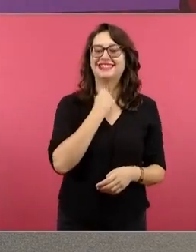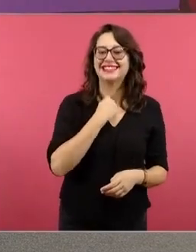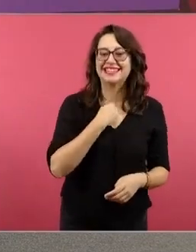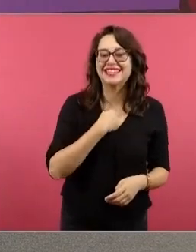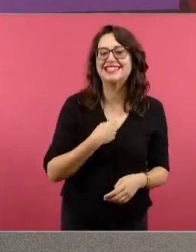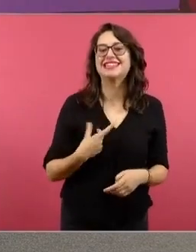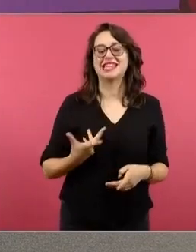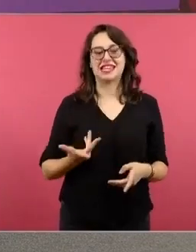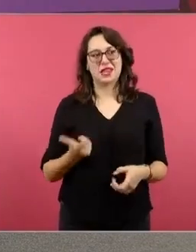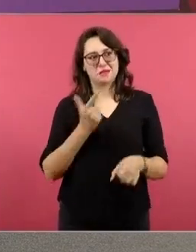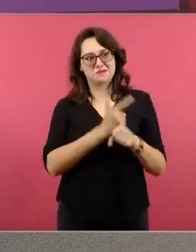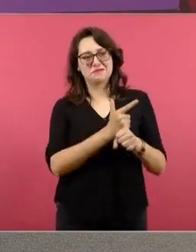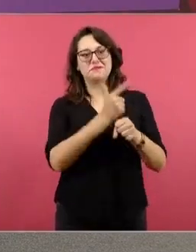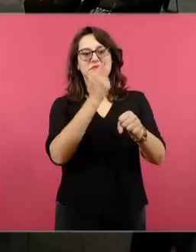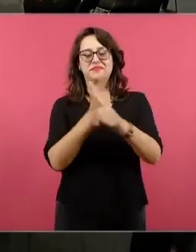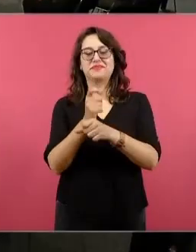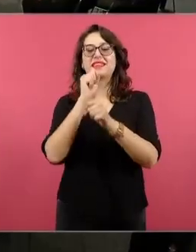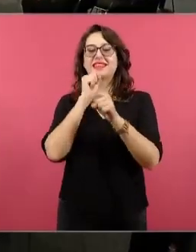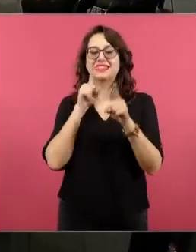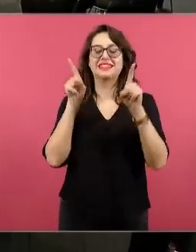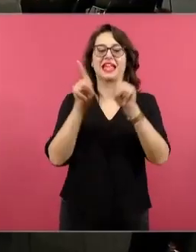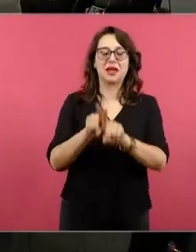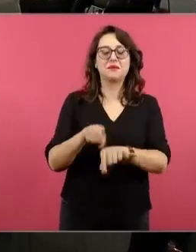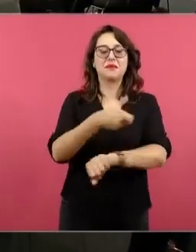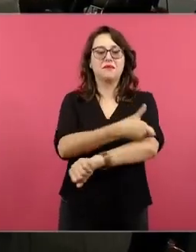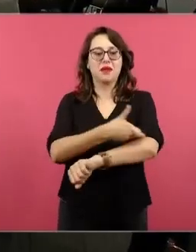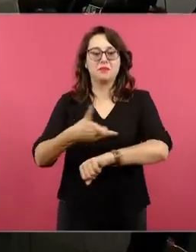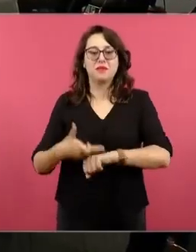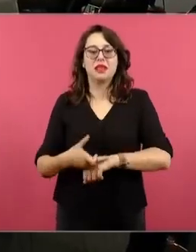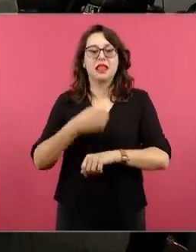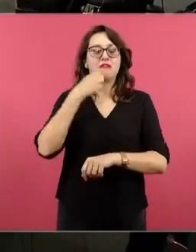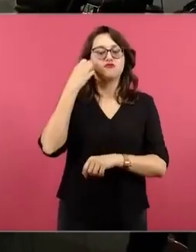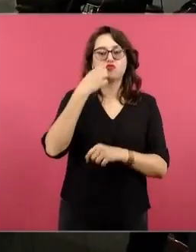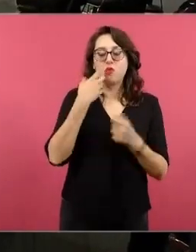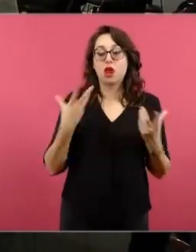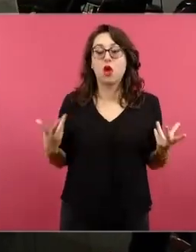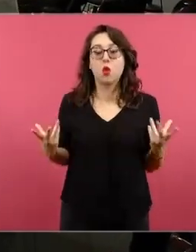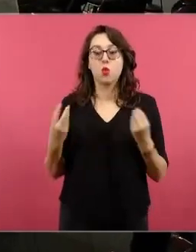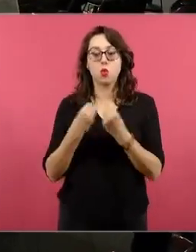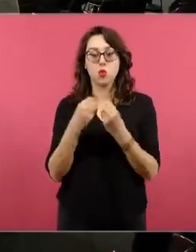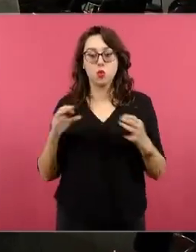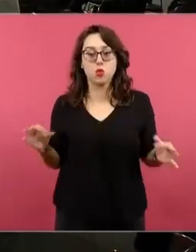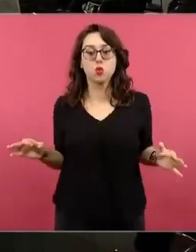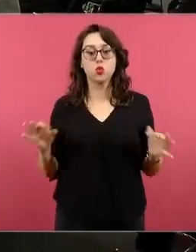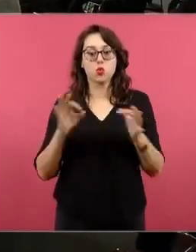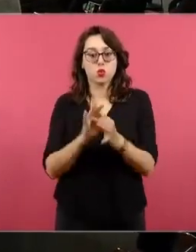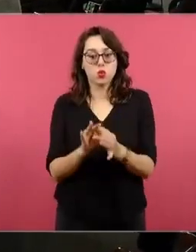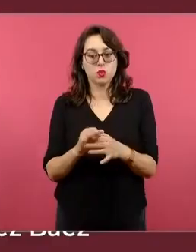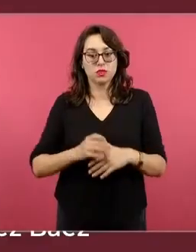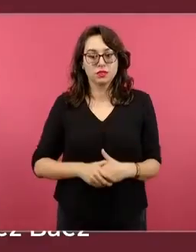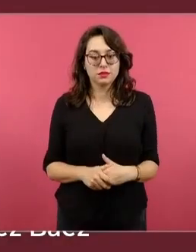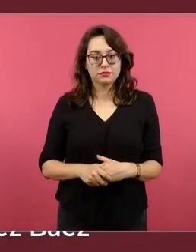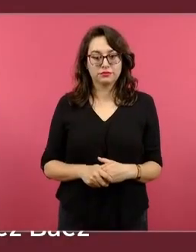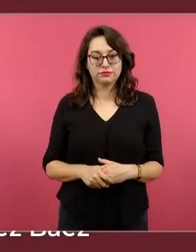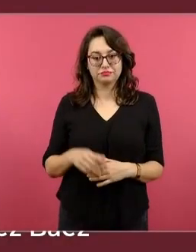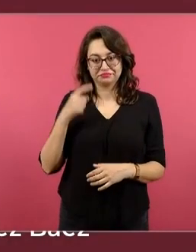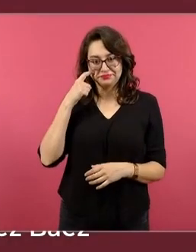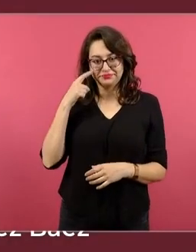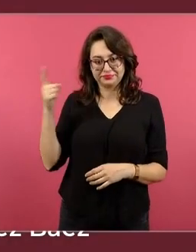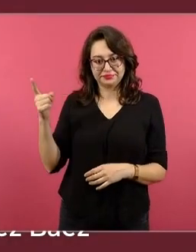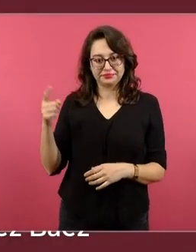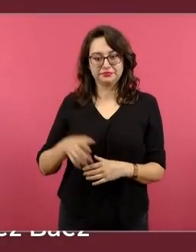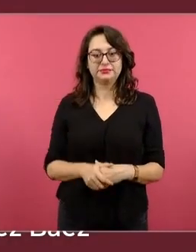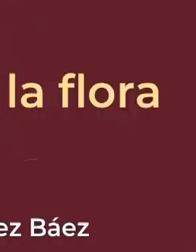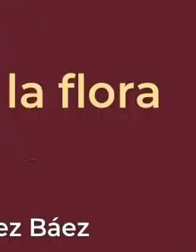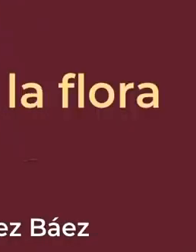además también tenemos a la familia y a la escuela en comunión. Este es el momento que todo el tiempo hemos tenido con los padres de